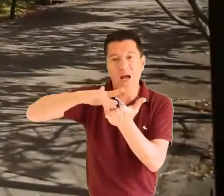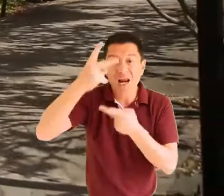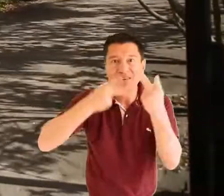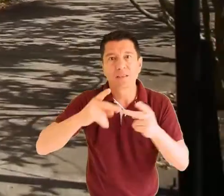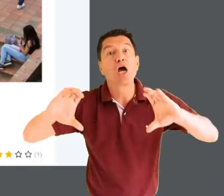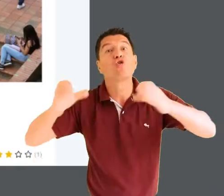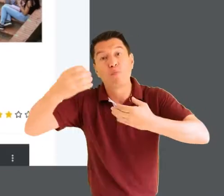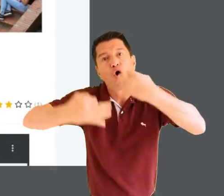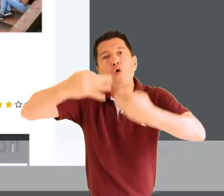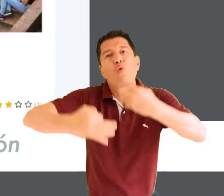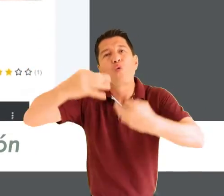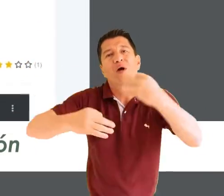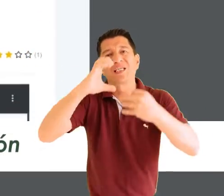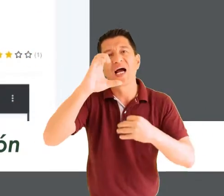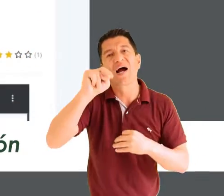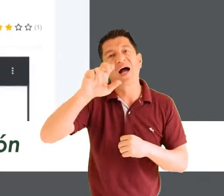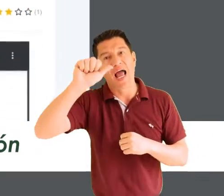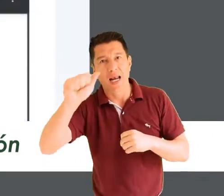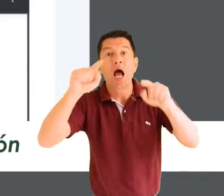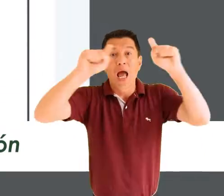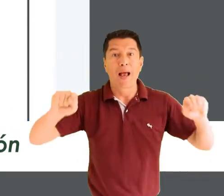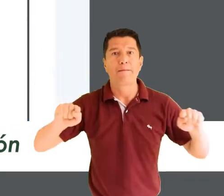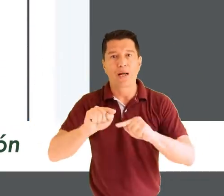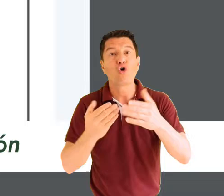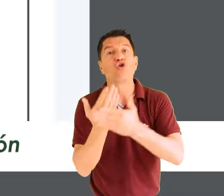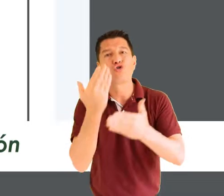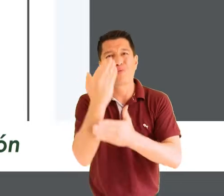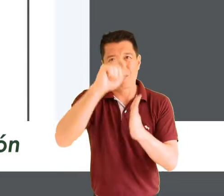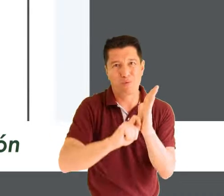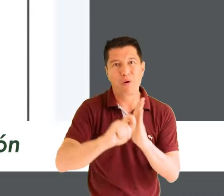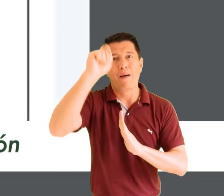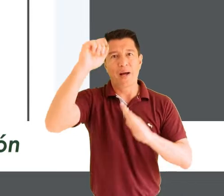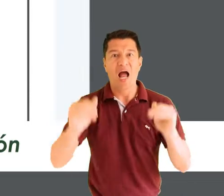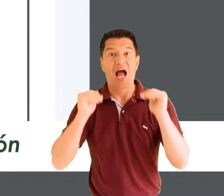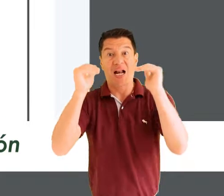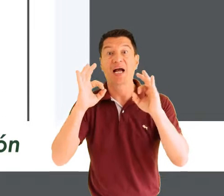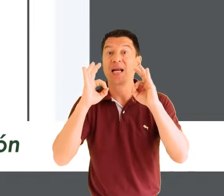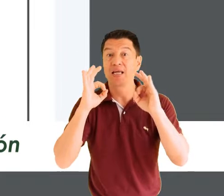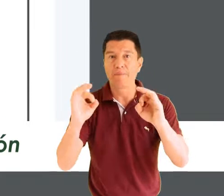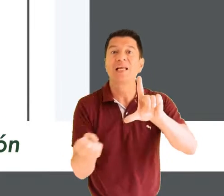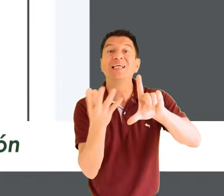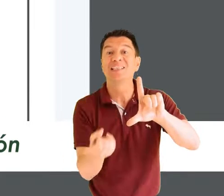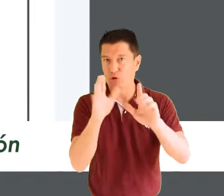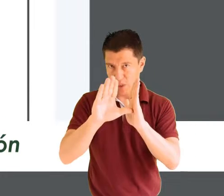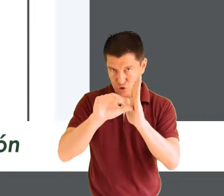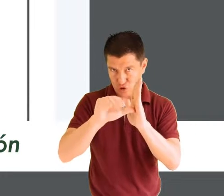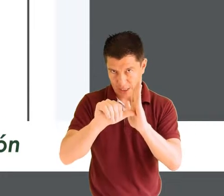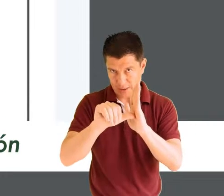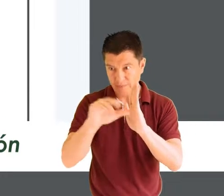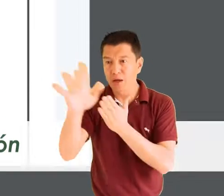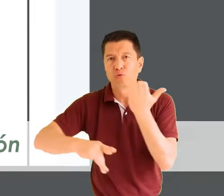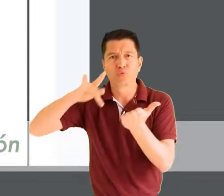se recibió la visita de pares del Consejo Nacional de Acreditación en el marco de la renovación de la acreditación en alta calidad de la Licenciatura en